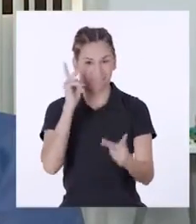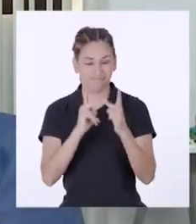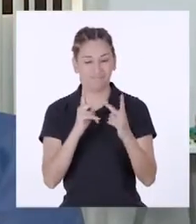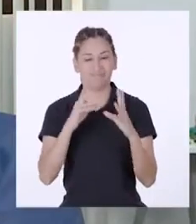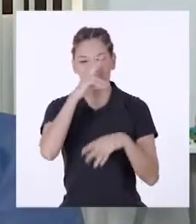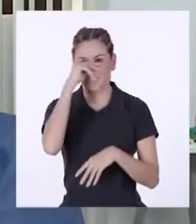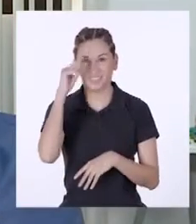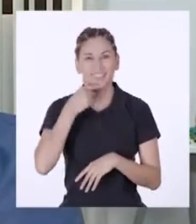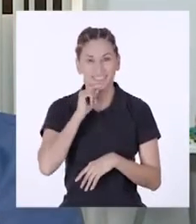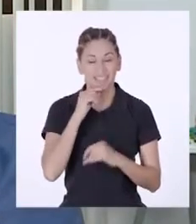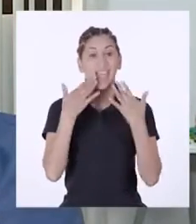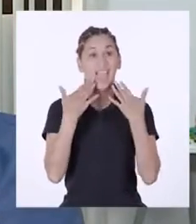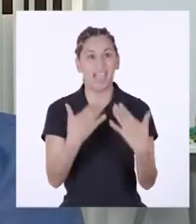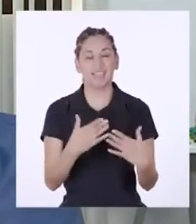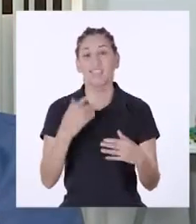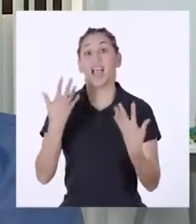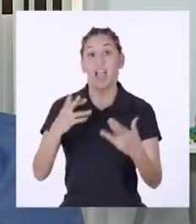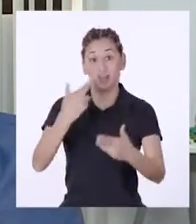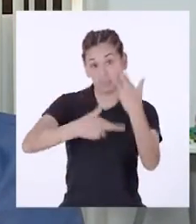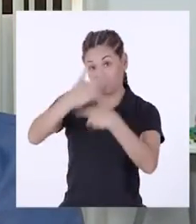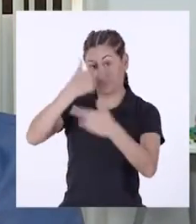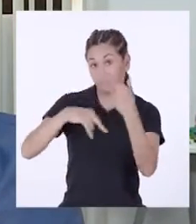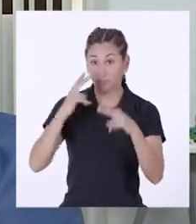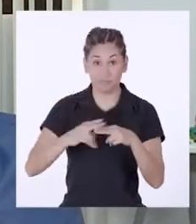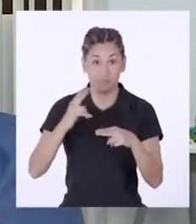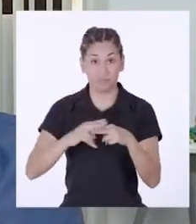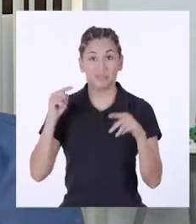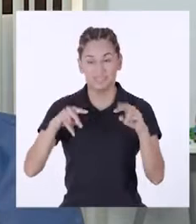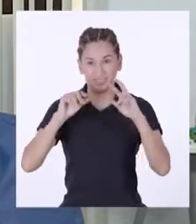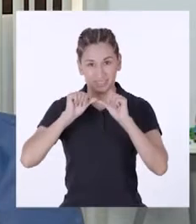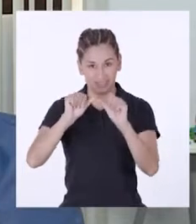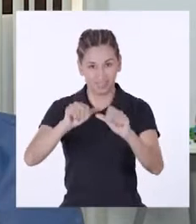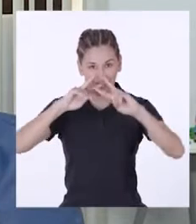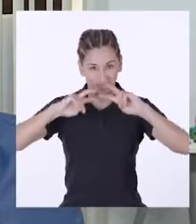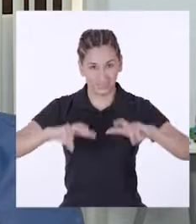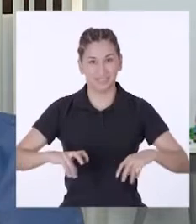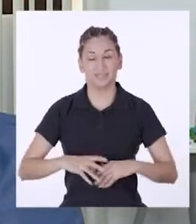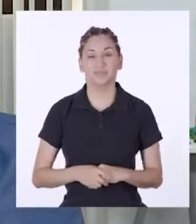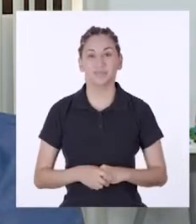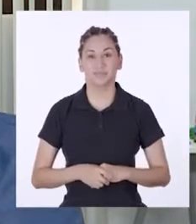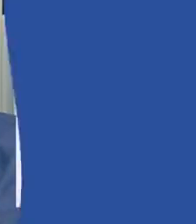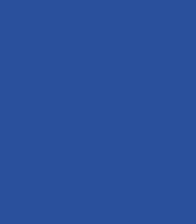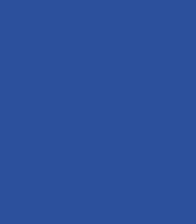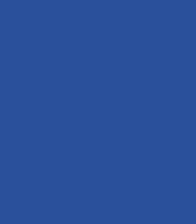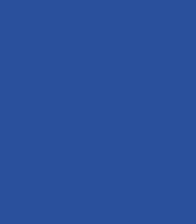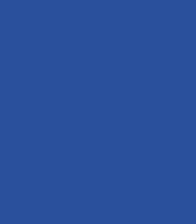¡Excelente, Gugliana! Entonces, ya volvemos para continuar con nuestra investigación.